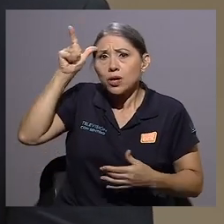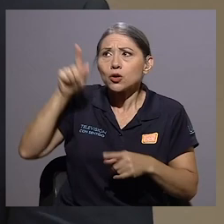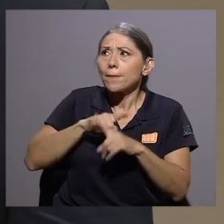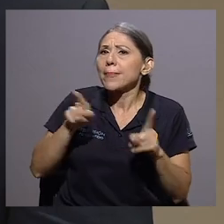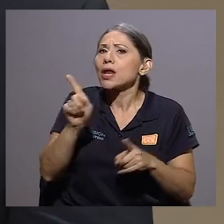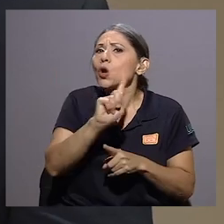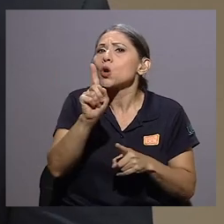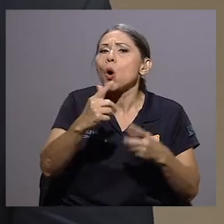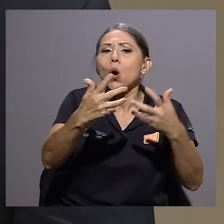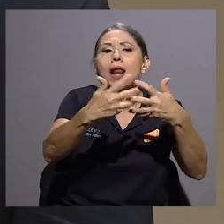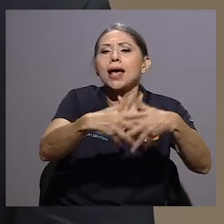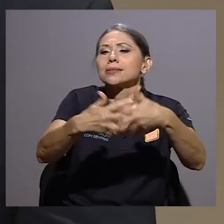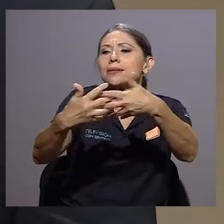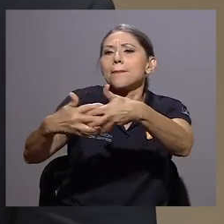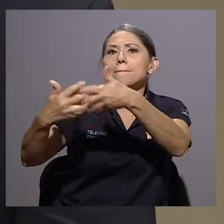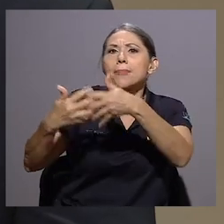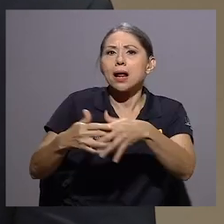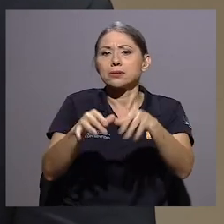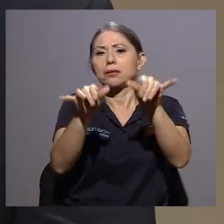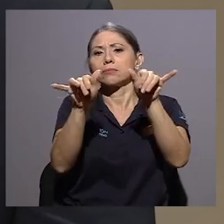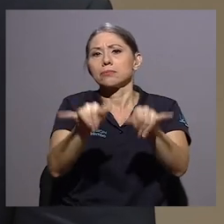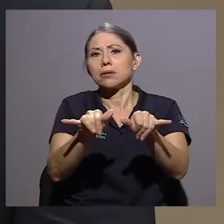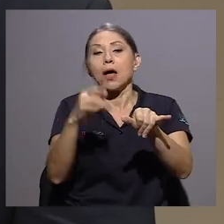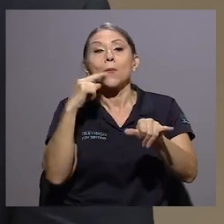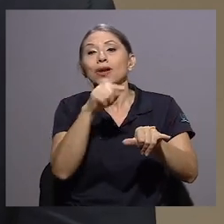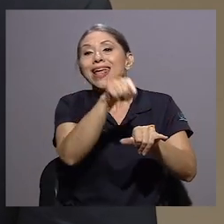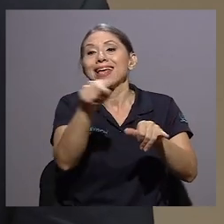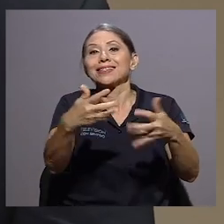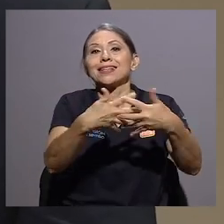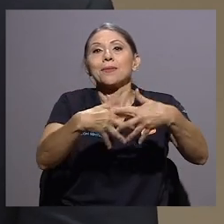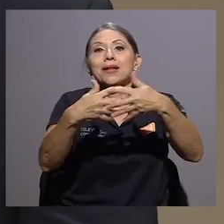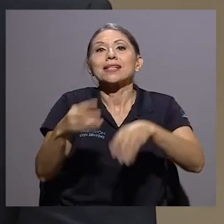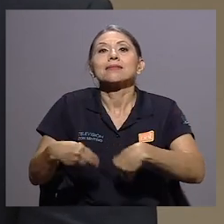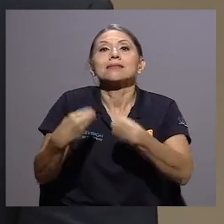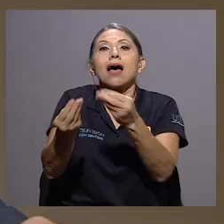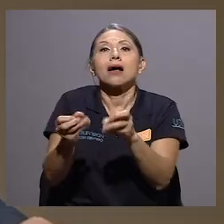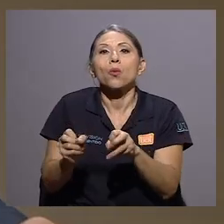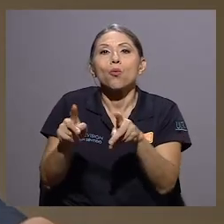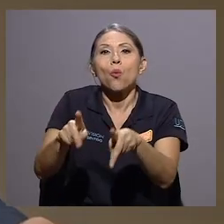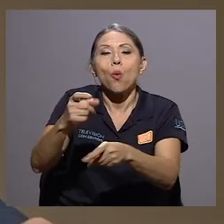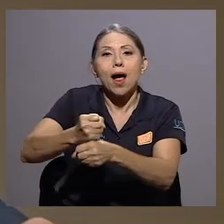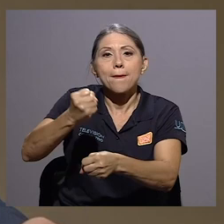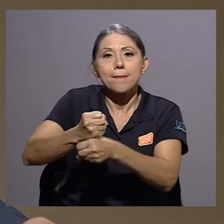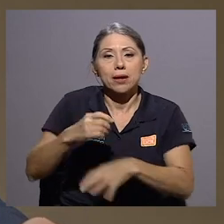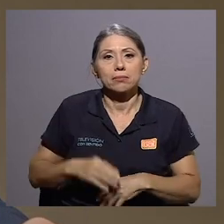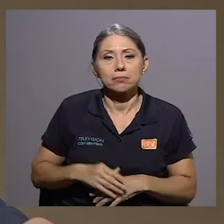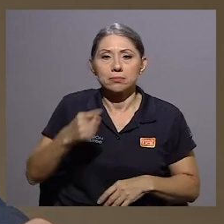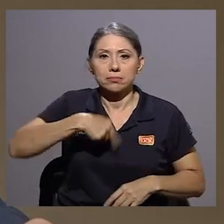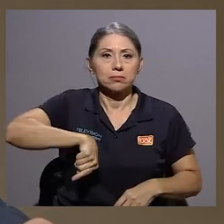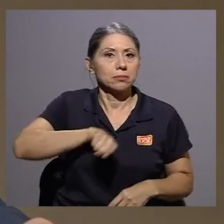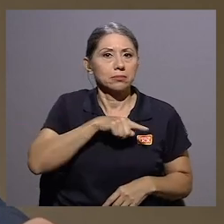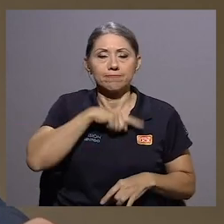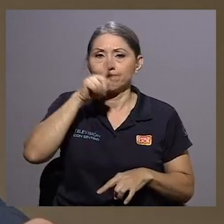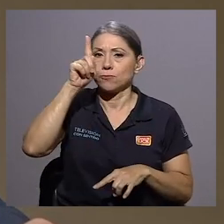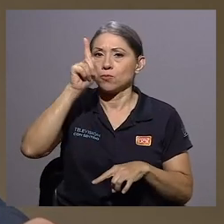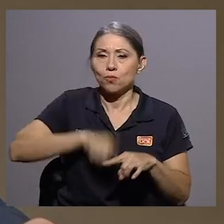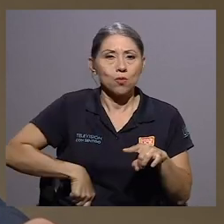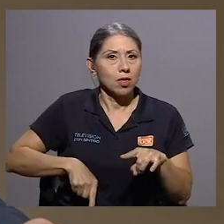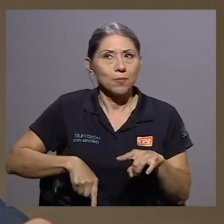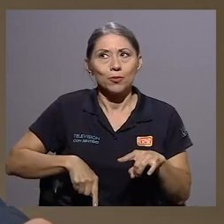las empresas como tales, es porque ellas son las que dan fuentes de empleo. Nosotros no podemos